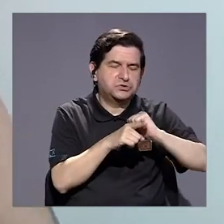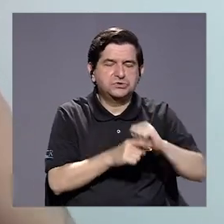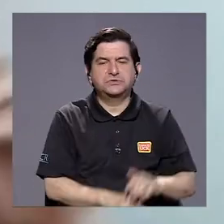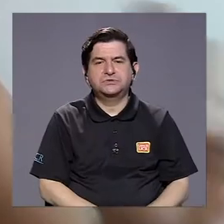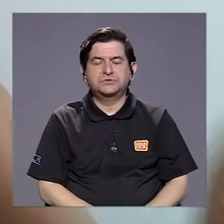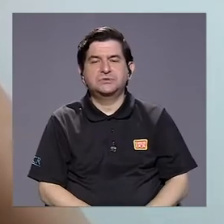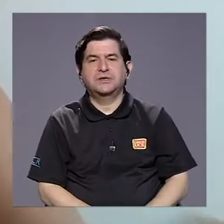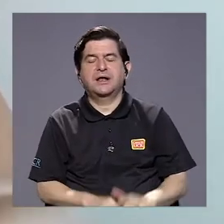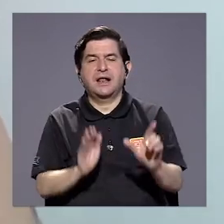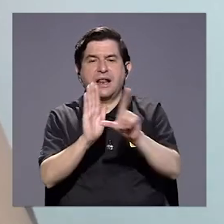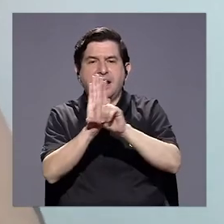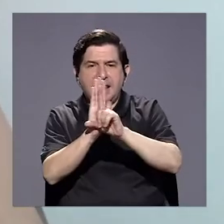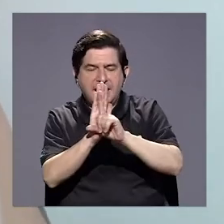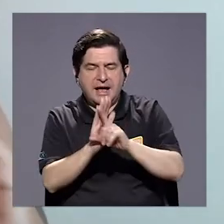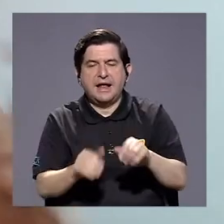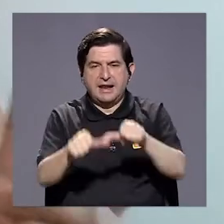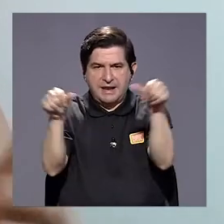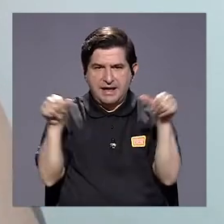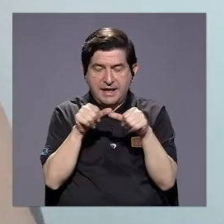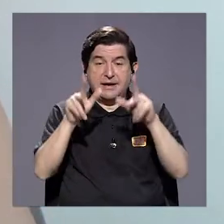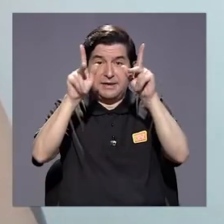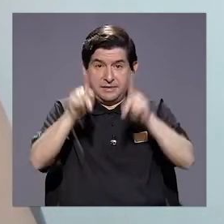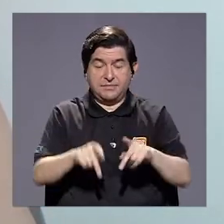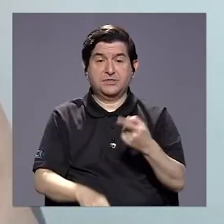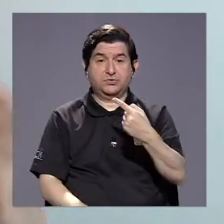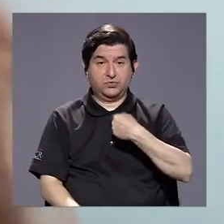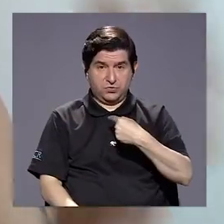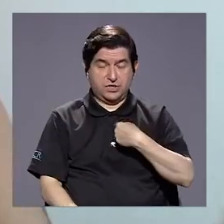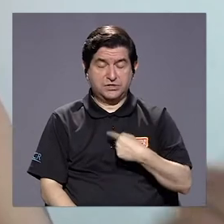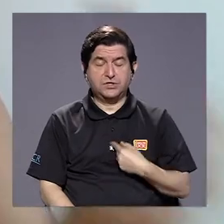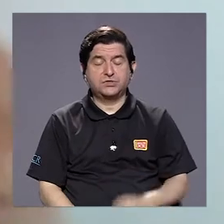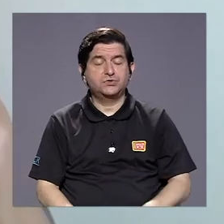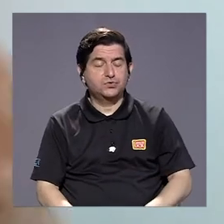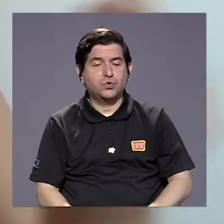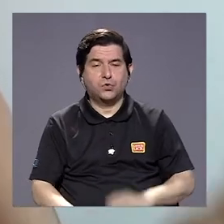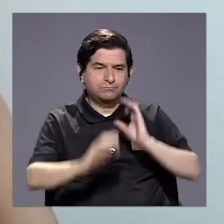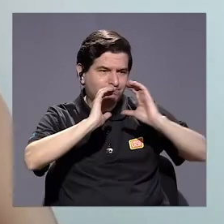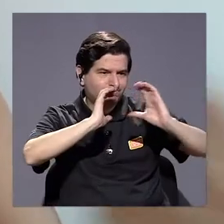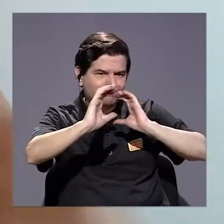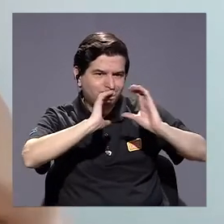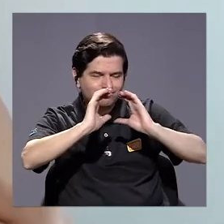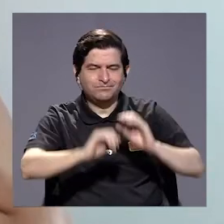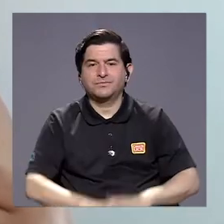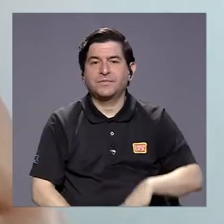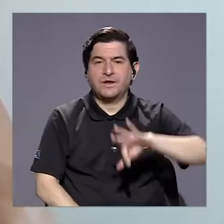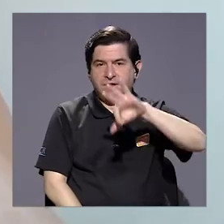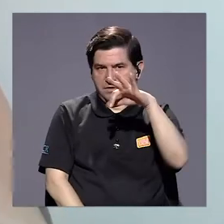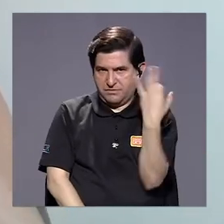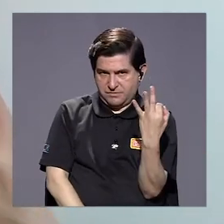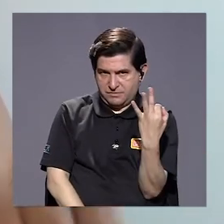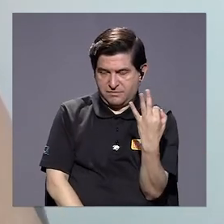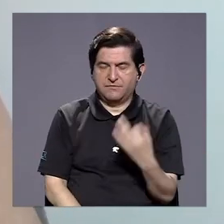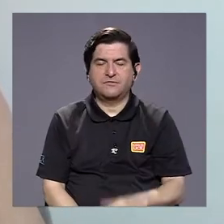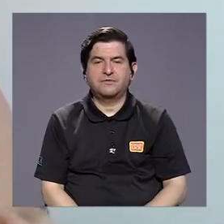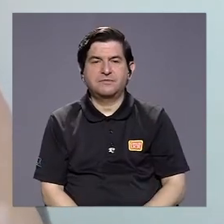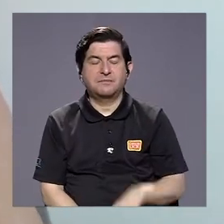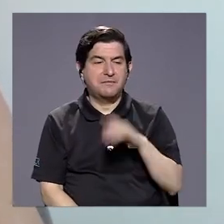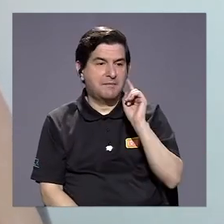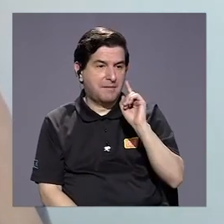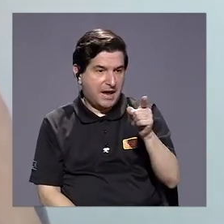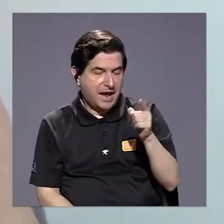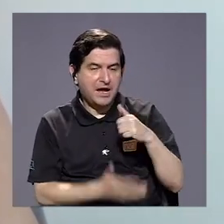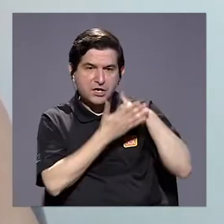capacitación, de legal, y estas personas son personas con las que yo hago interlocución, ¿verdad? De manera que